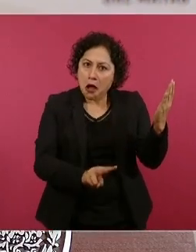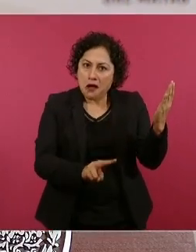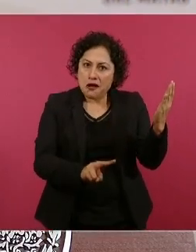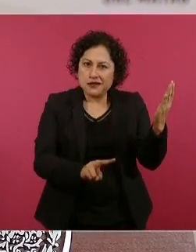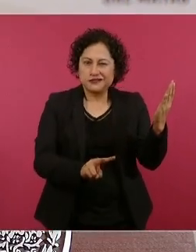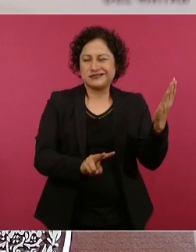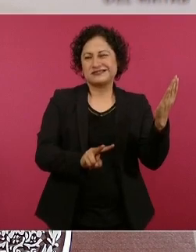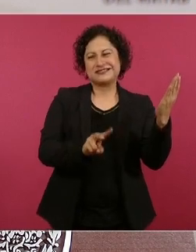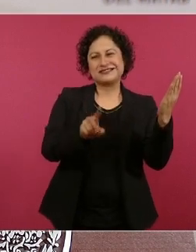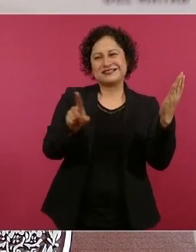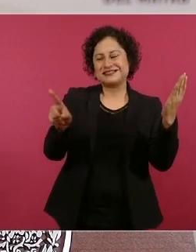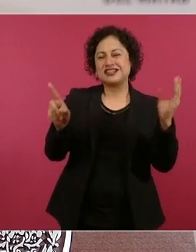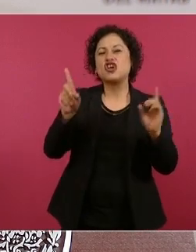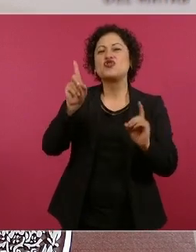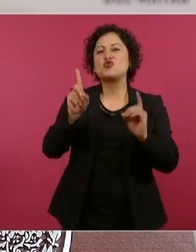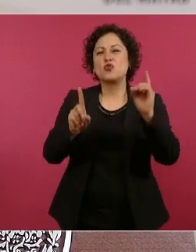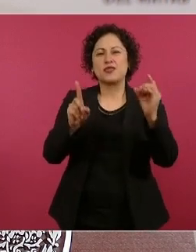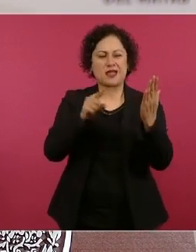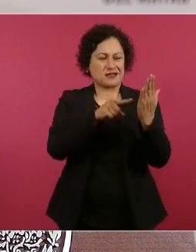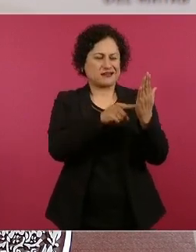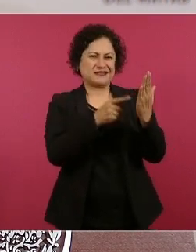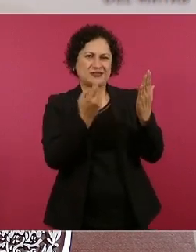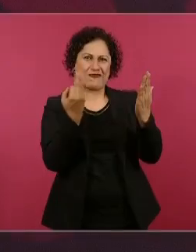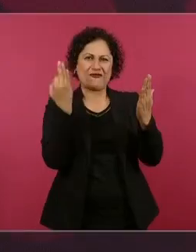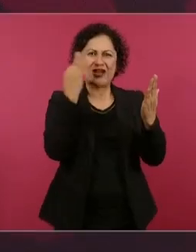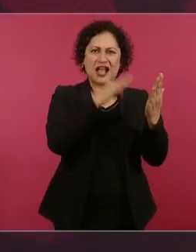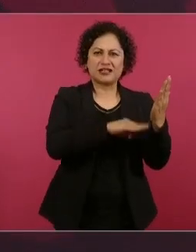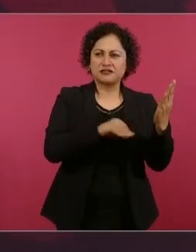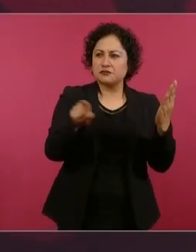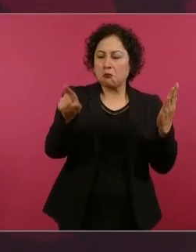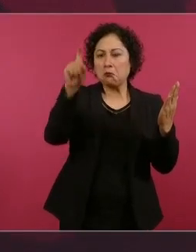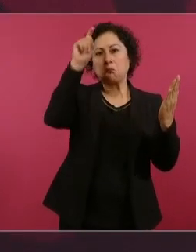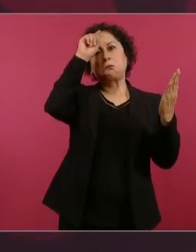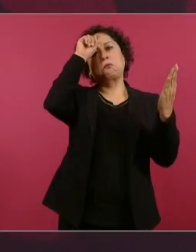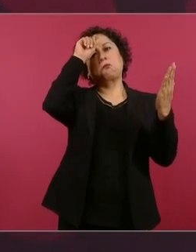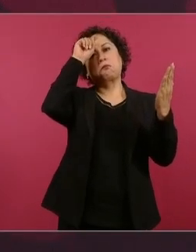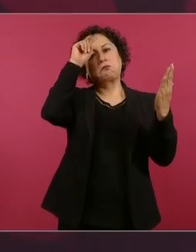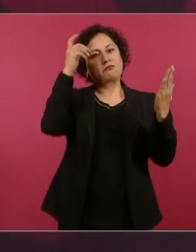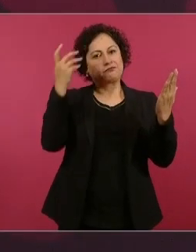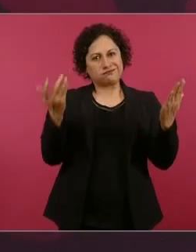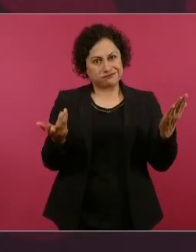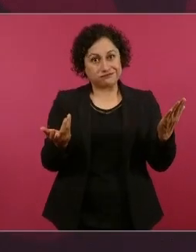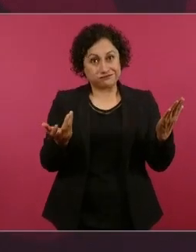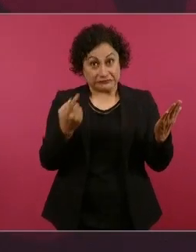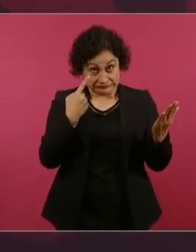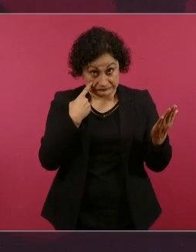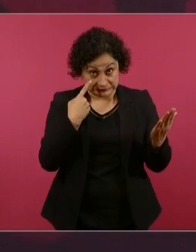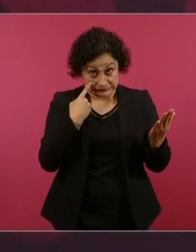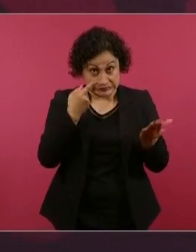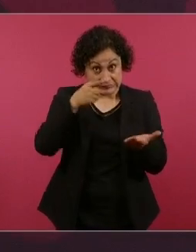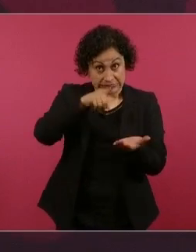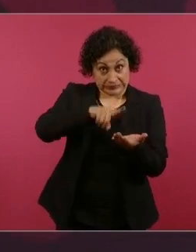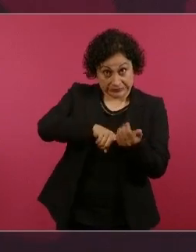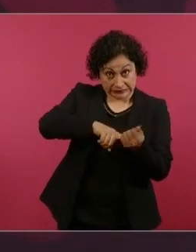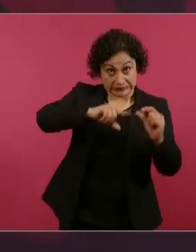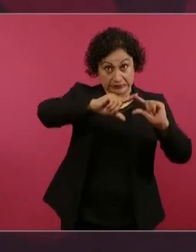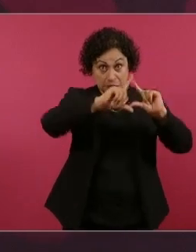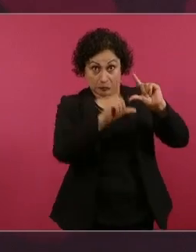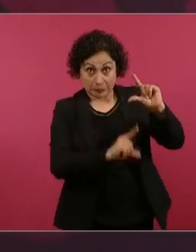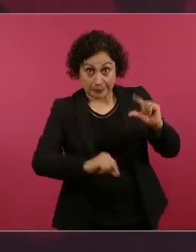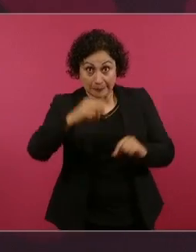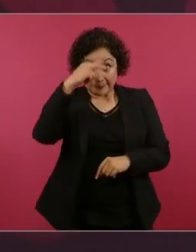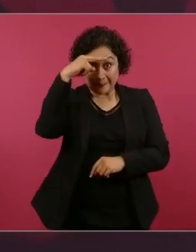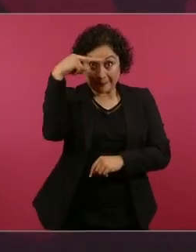apócrifo, falso, 70 por ciento de los